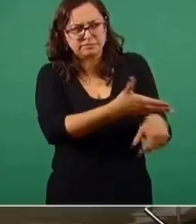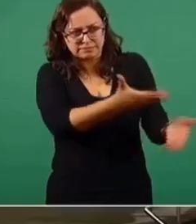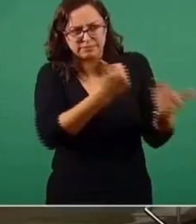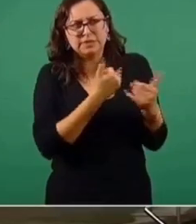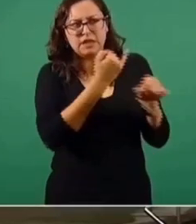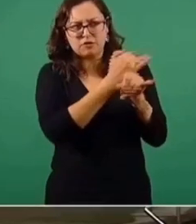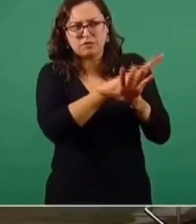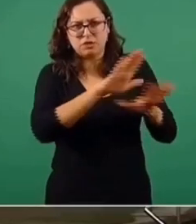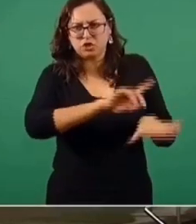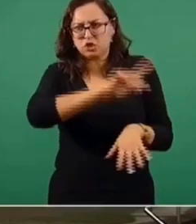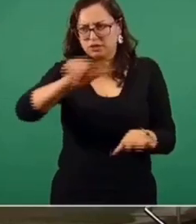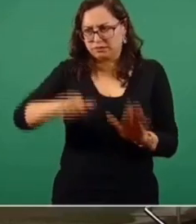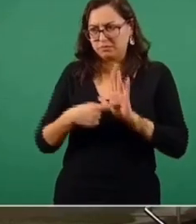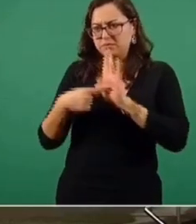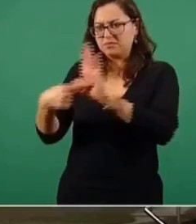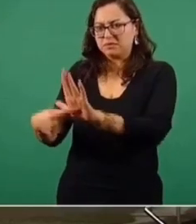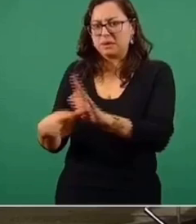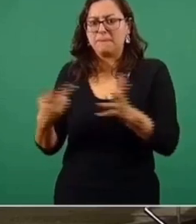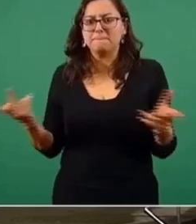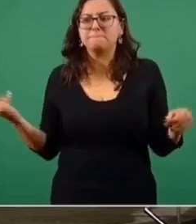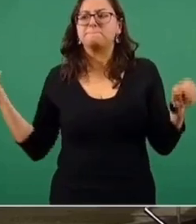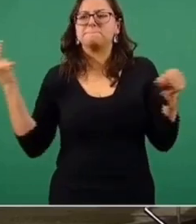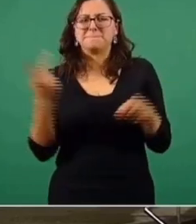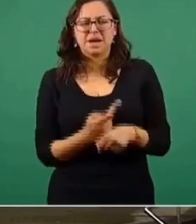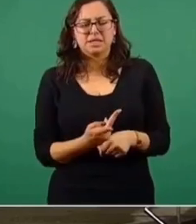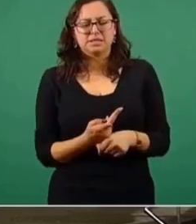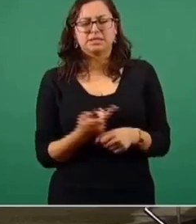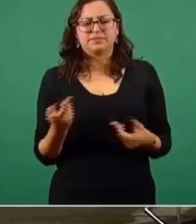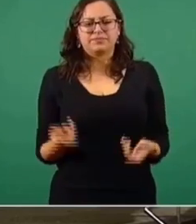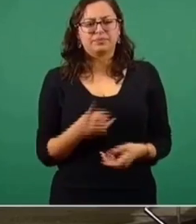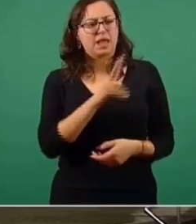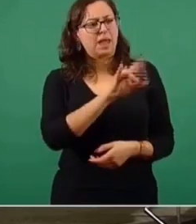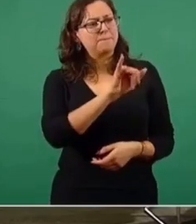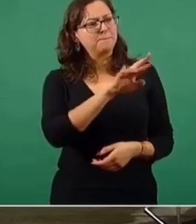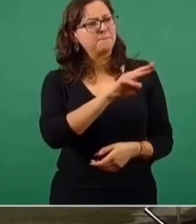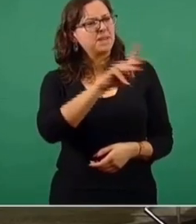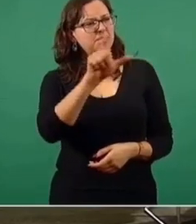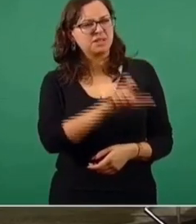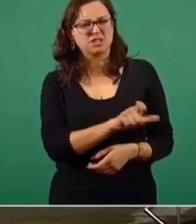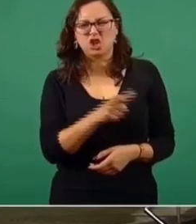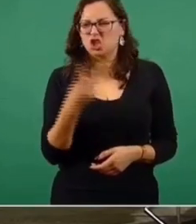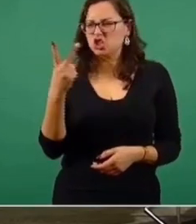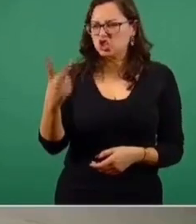Justicia es del interés de dos organizaciones, ¿nos puede decir otra vez qué organizaciones?